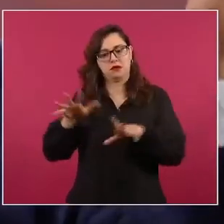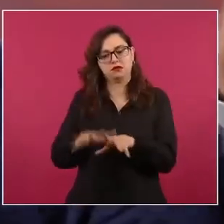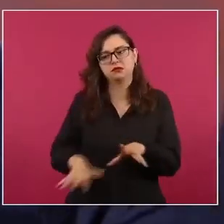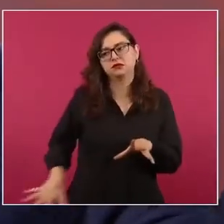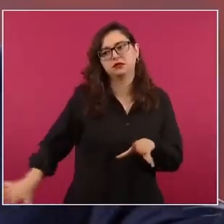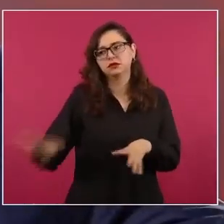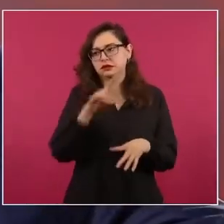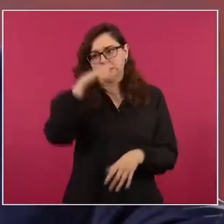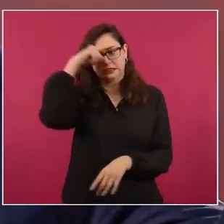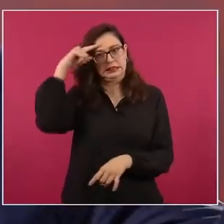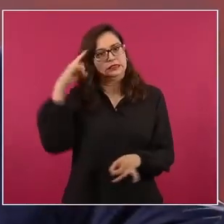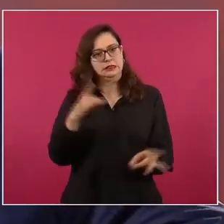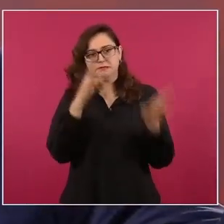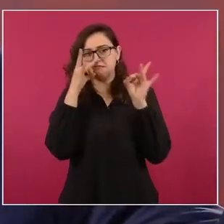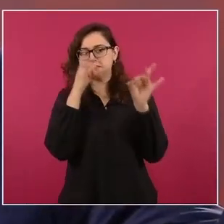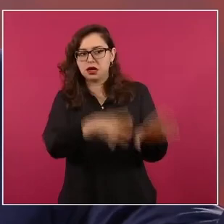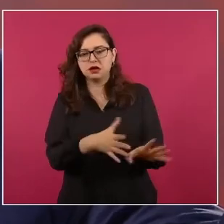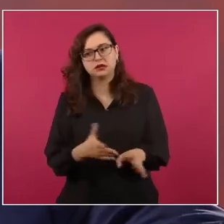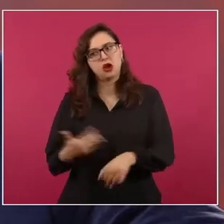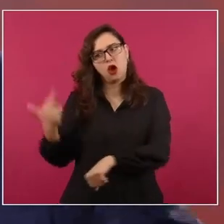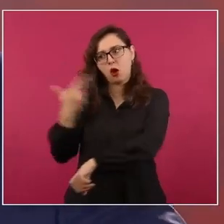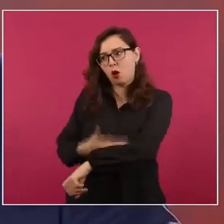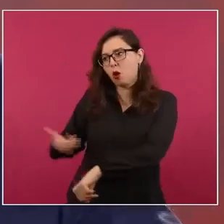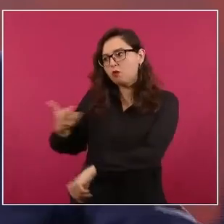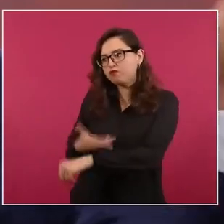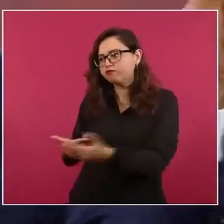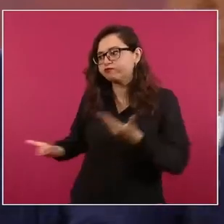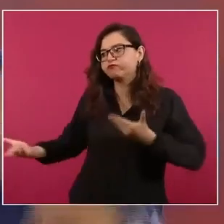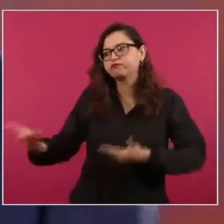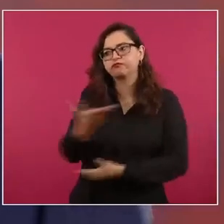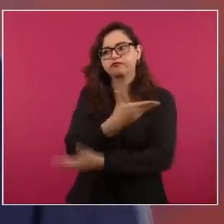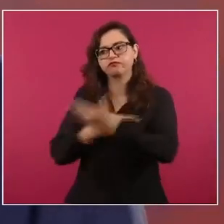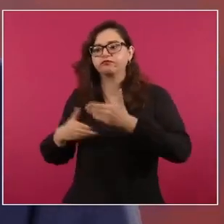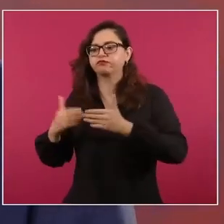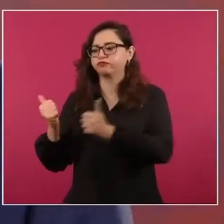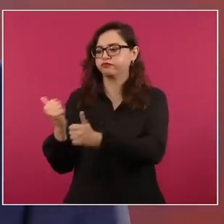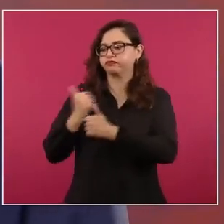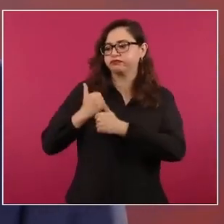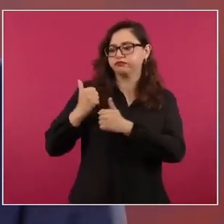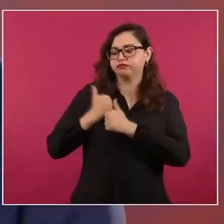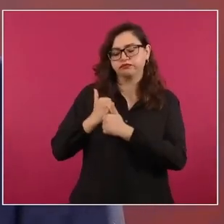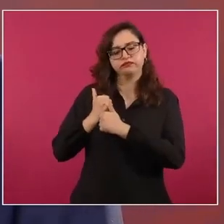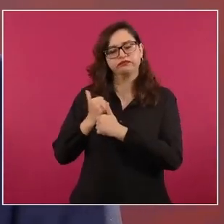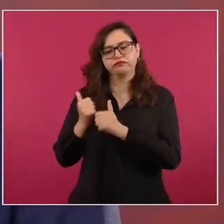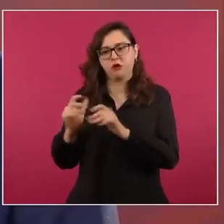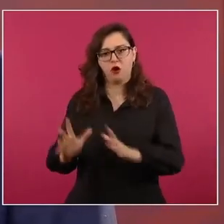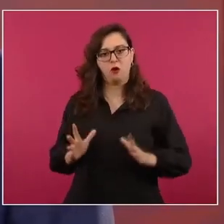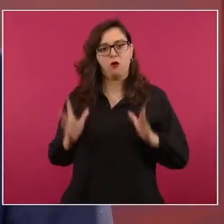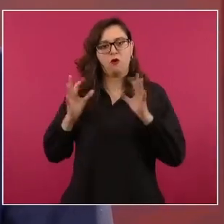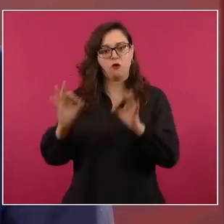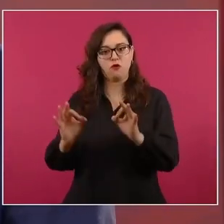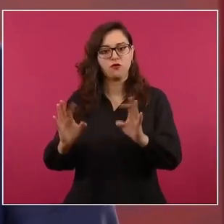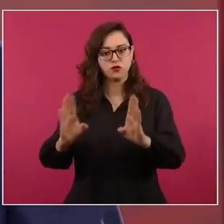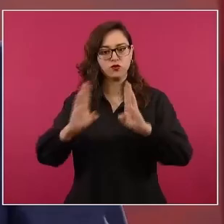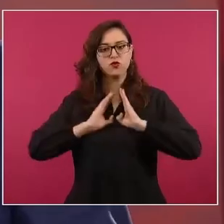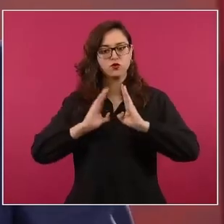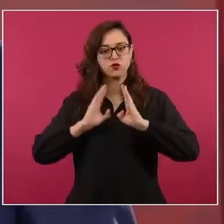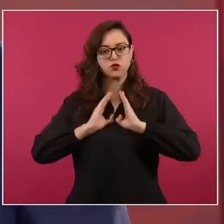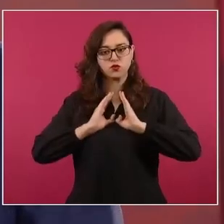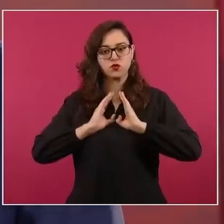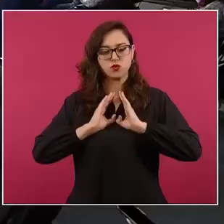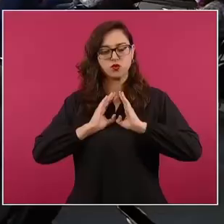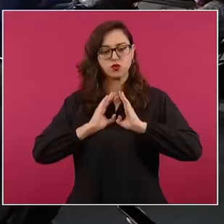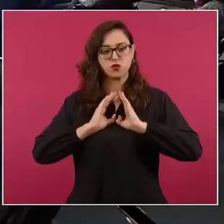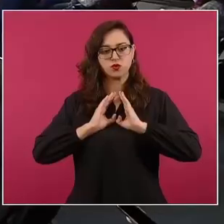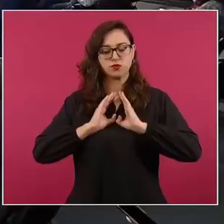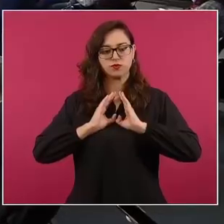surgió uno de los tres mejores